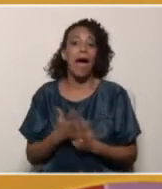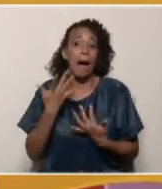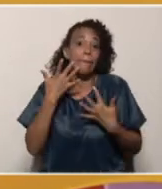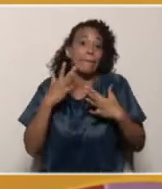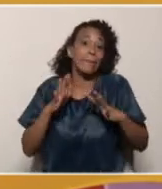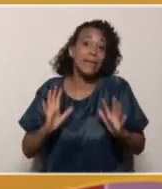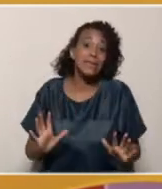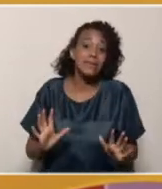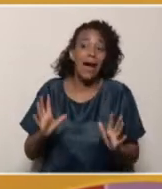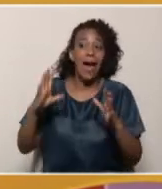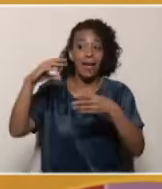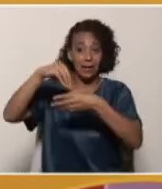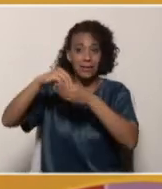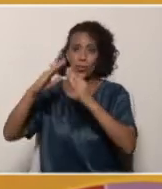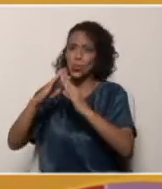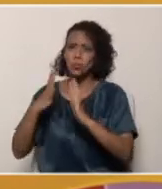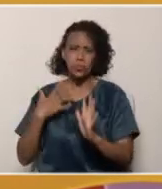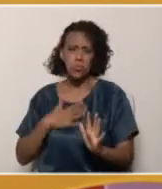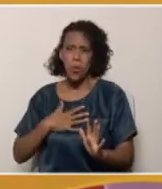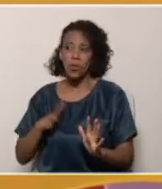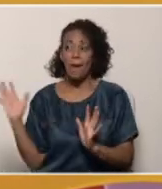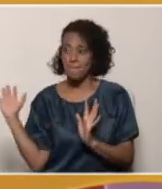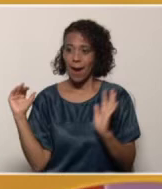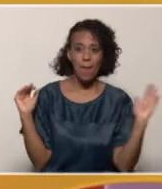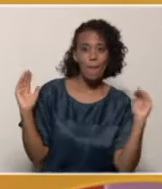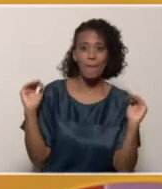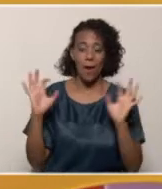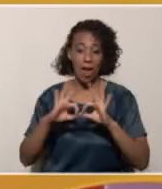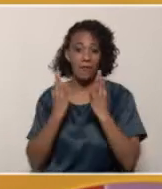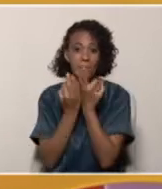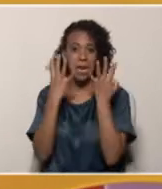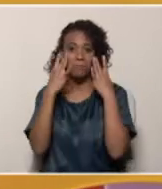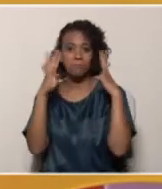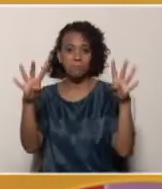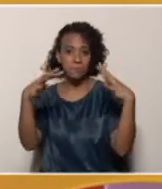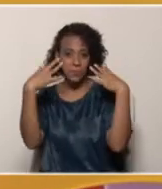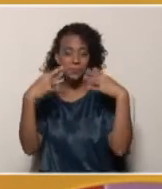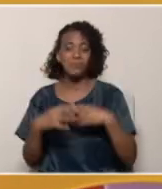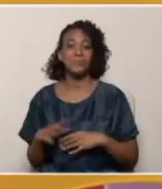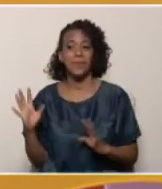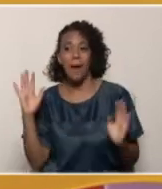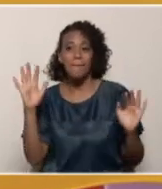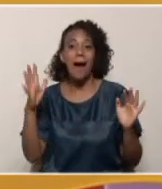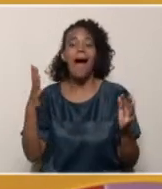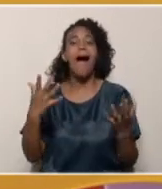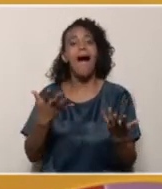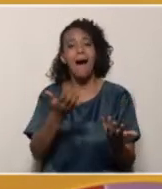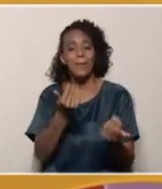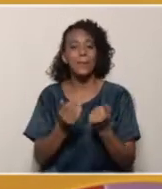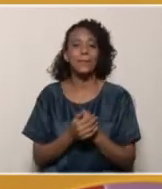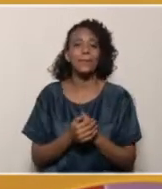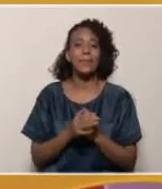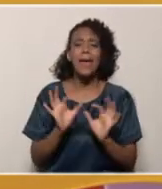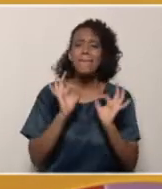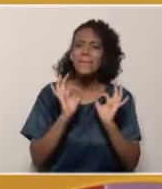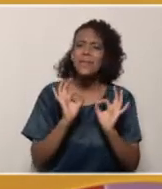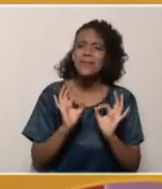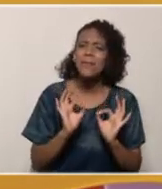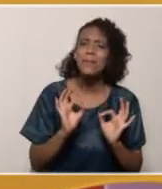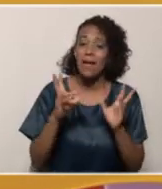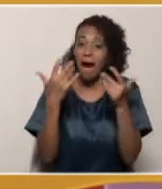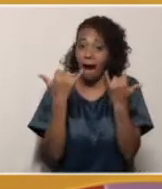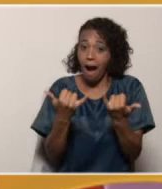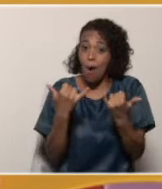pesar de que estamos desde casa integremos a nuestras familias para poder abordar todos estos temas de gran interés específicamente